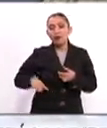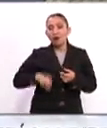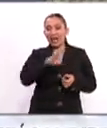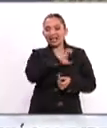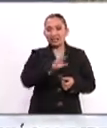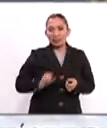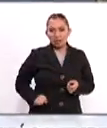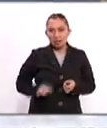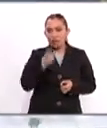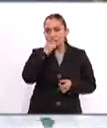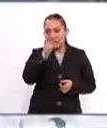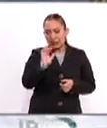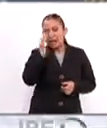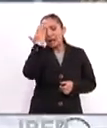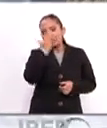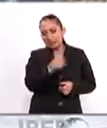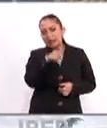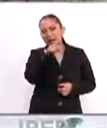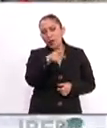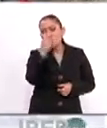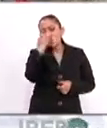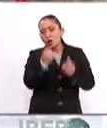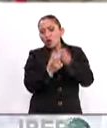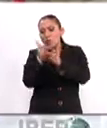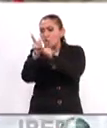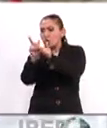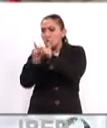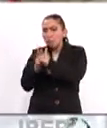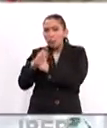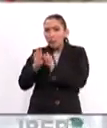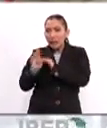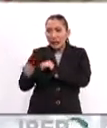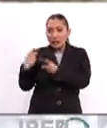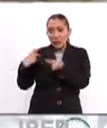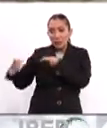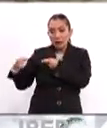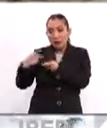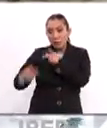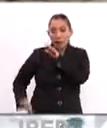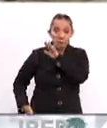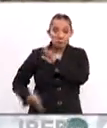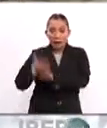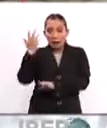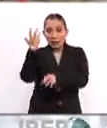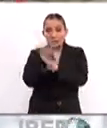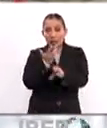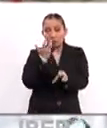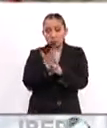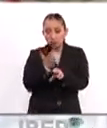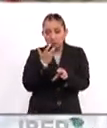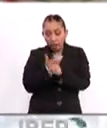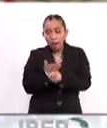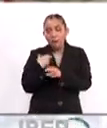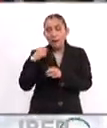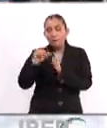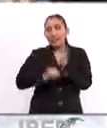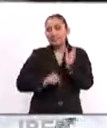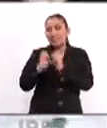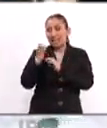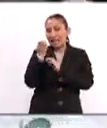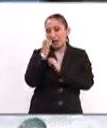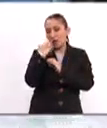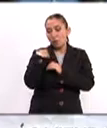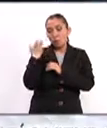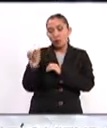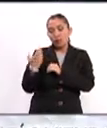de El Salvador afirmó que tiene conocimiento de que una nueva caravana de migrantes se está preparando para viajar a los Estados Unidos en el mes de enero,